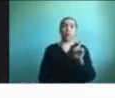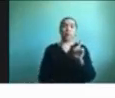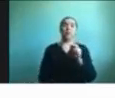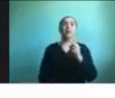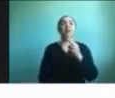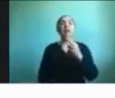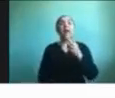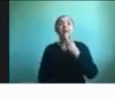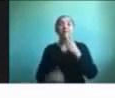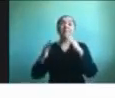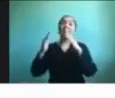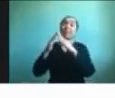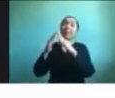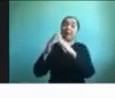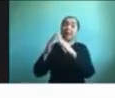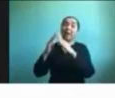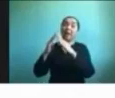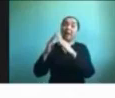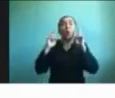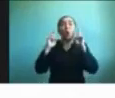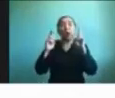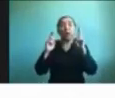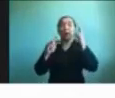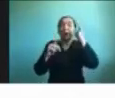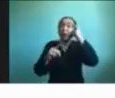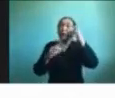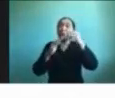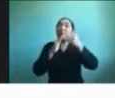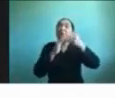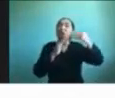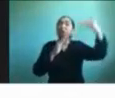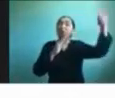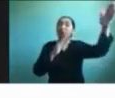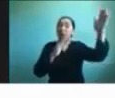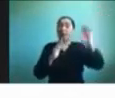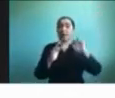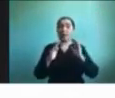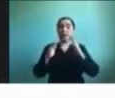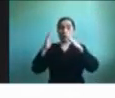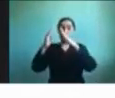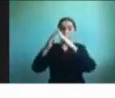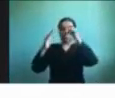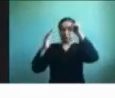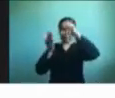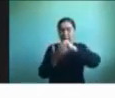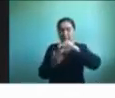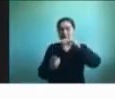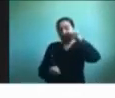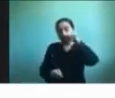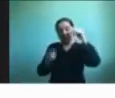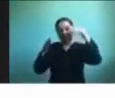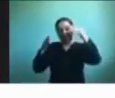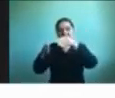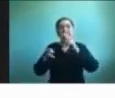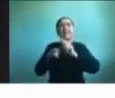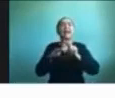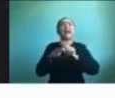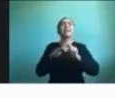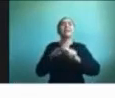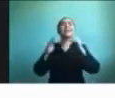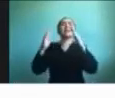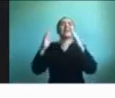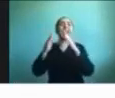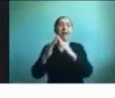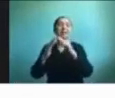en torno a lo que está pasando fuera de la casa sino poder centrarnos a las cosas que podemos hacer dentro de la casa que es nuestro lugar